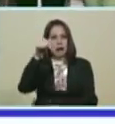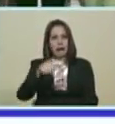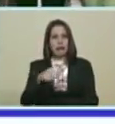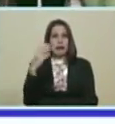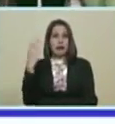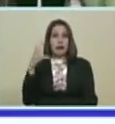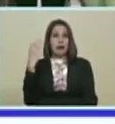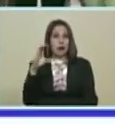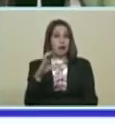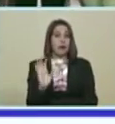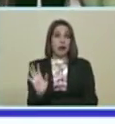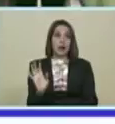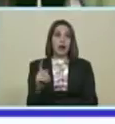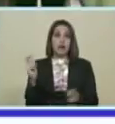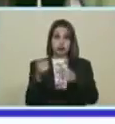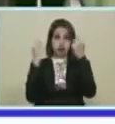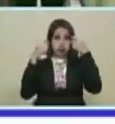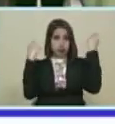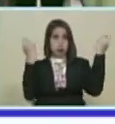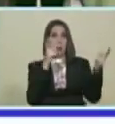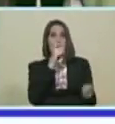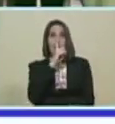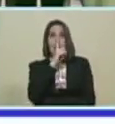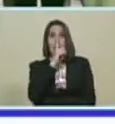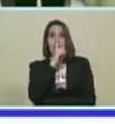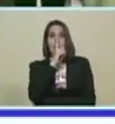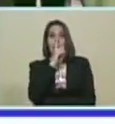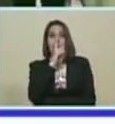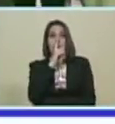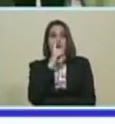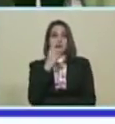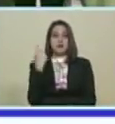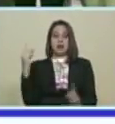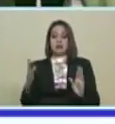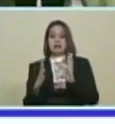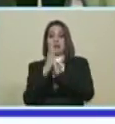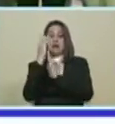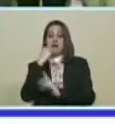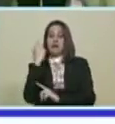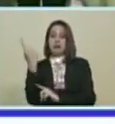Claro La gran prensa No lo dice Sino montan Los choucitos De santos